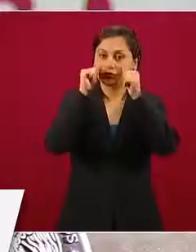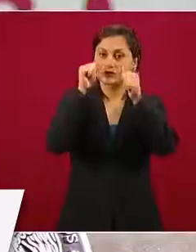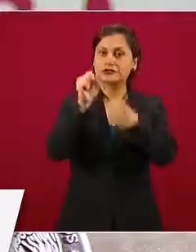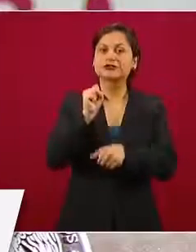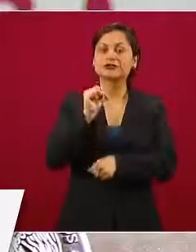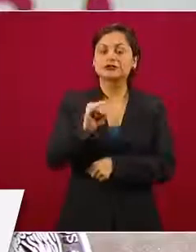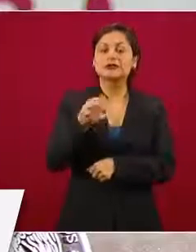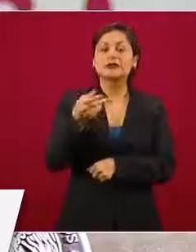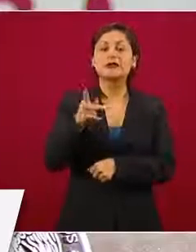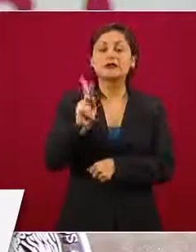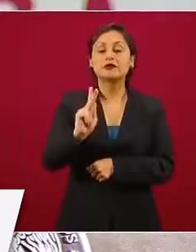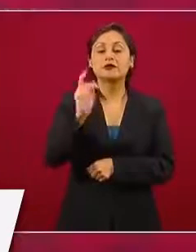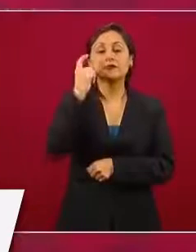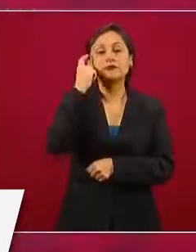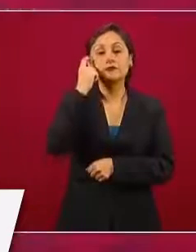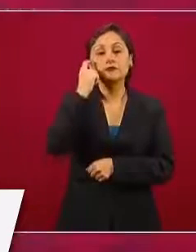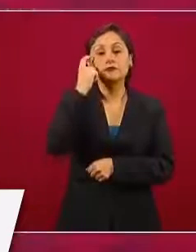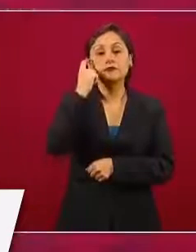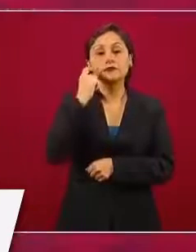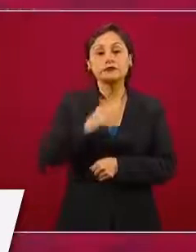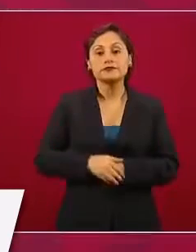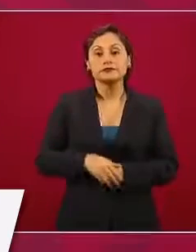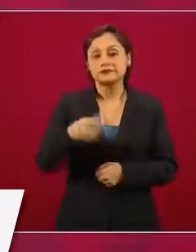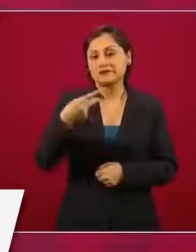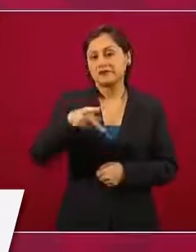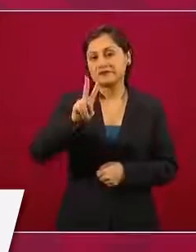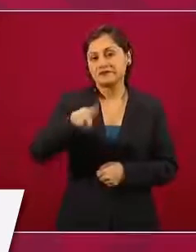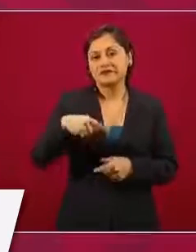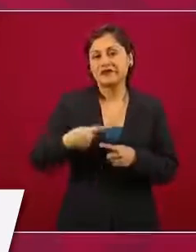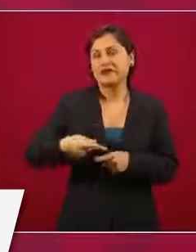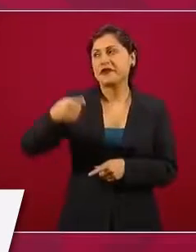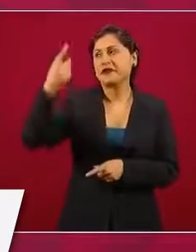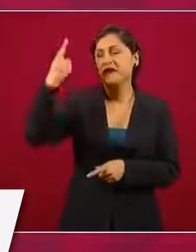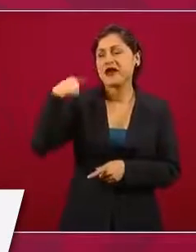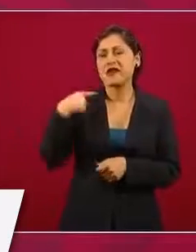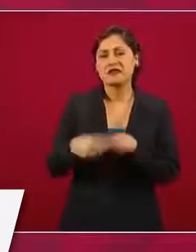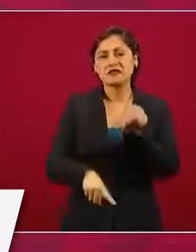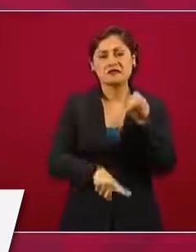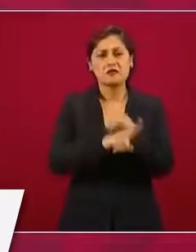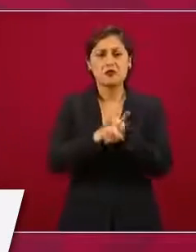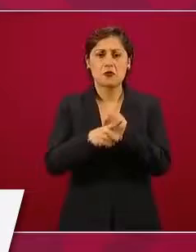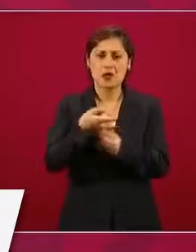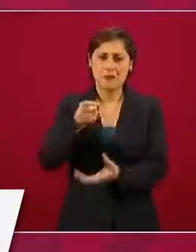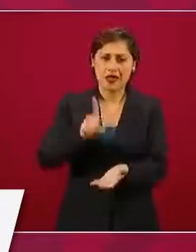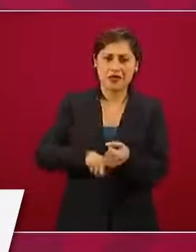se dejó crecer demasiado el problema en Guanajuato,